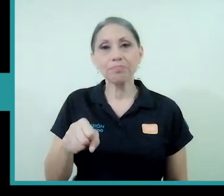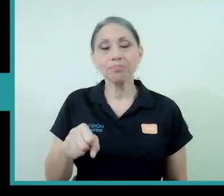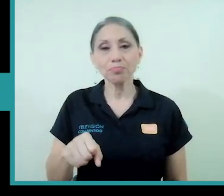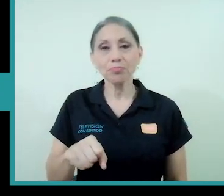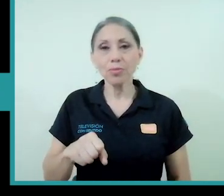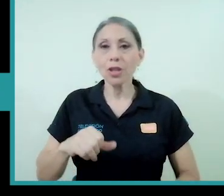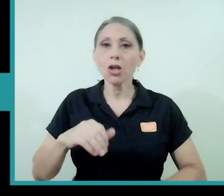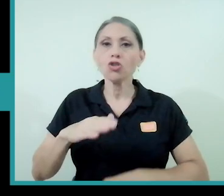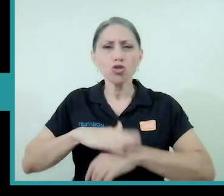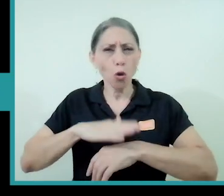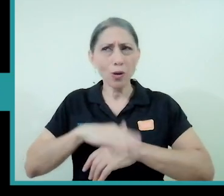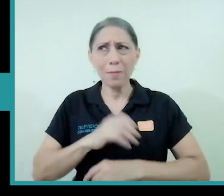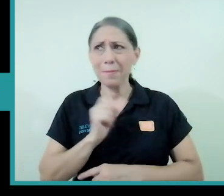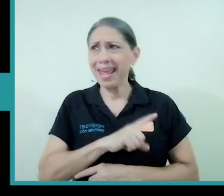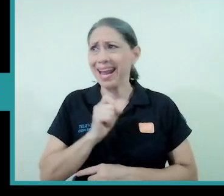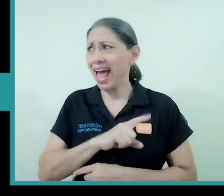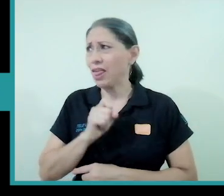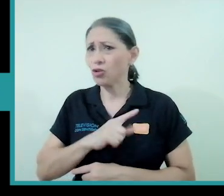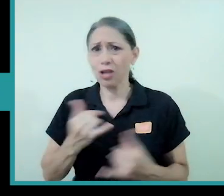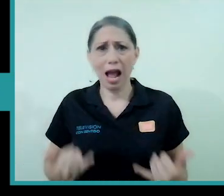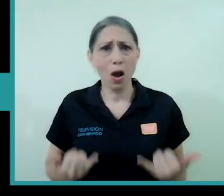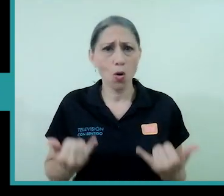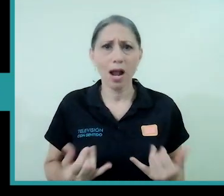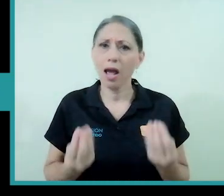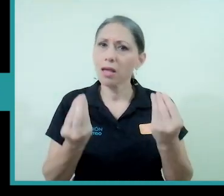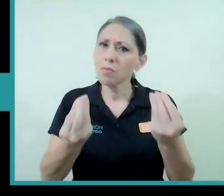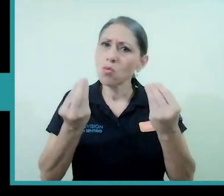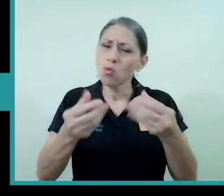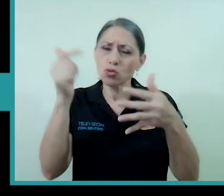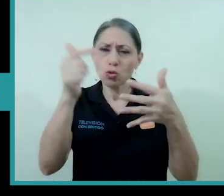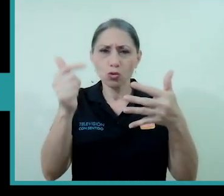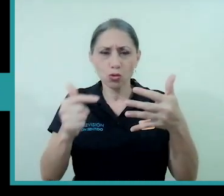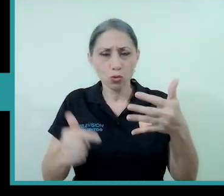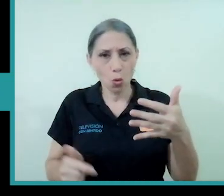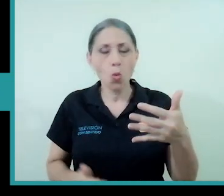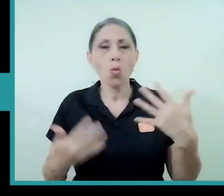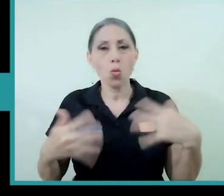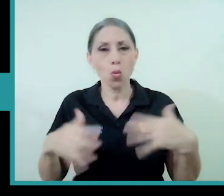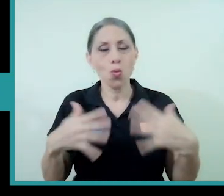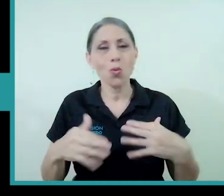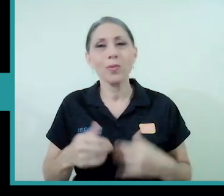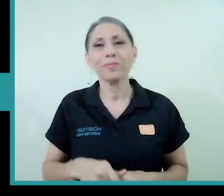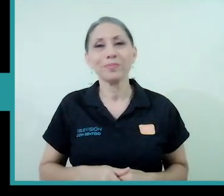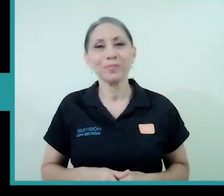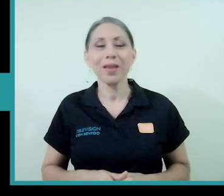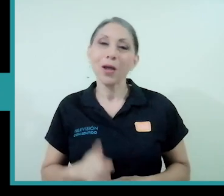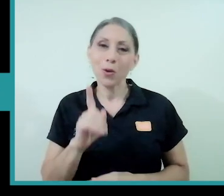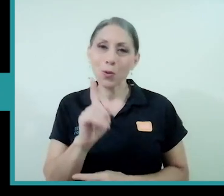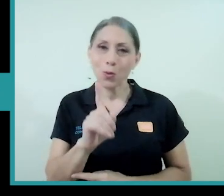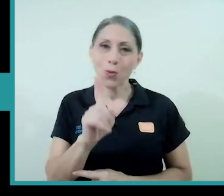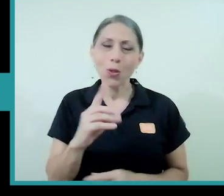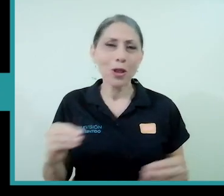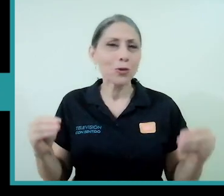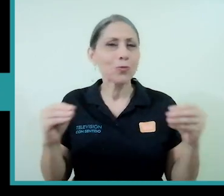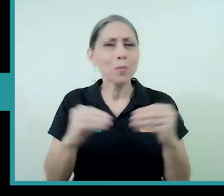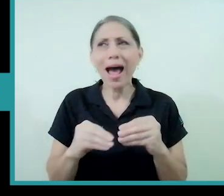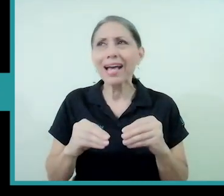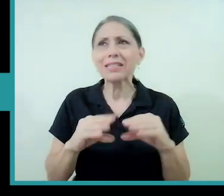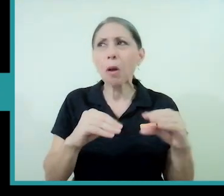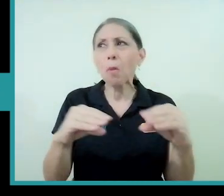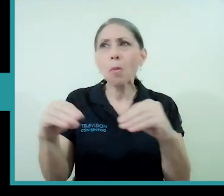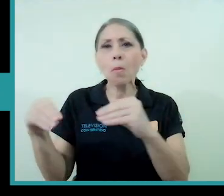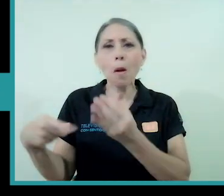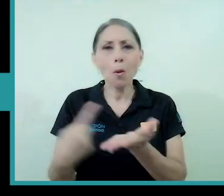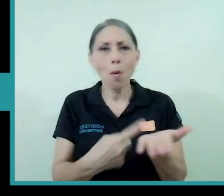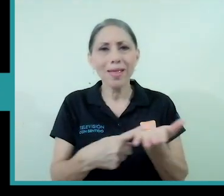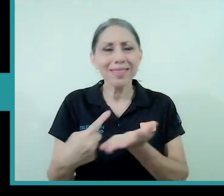sobre pecados ahora hay muchos digamos que se puede identificar uno de los más comentados